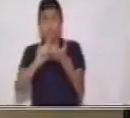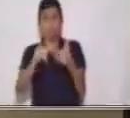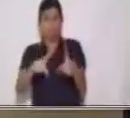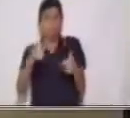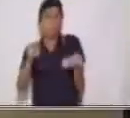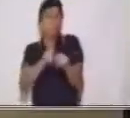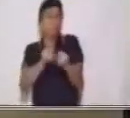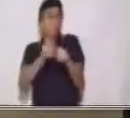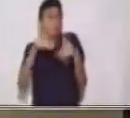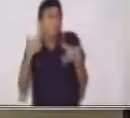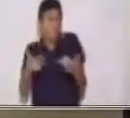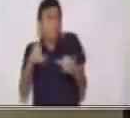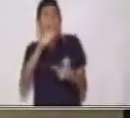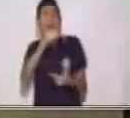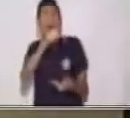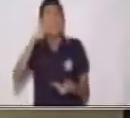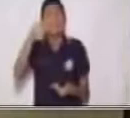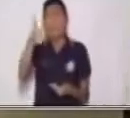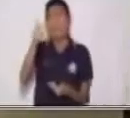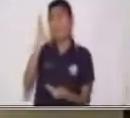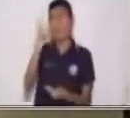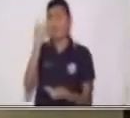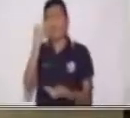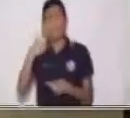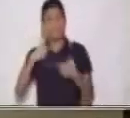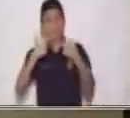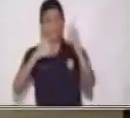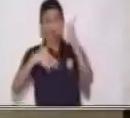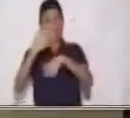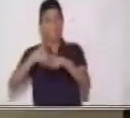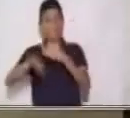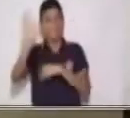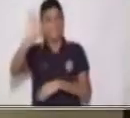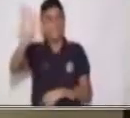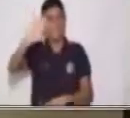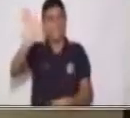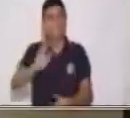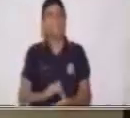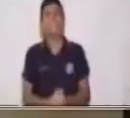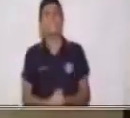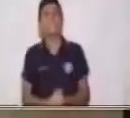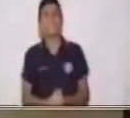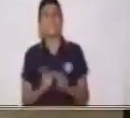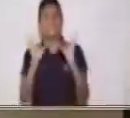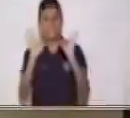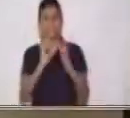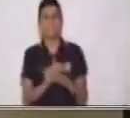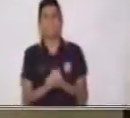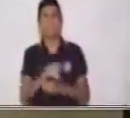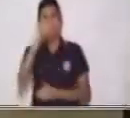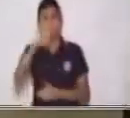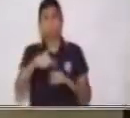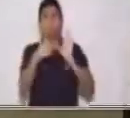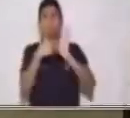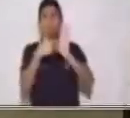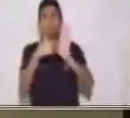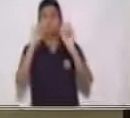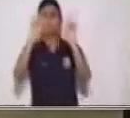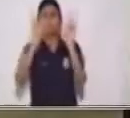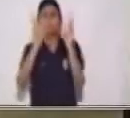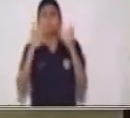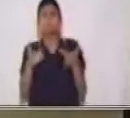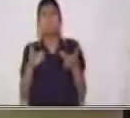saludamos a Abdi, que está con nosotros en Lengua de Señas. Muy bien, vamos a comenzar entonces